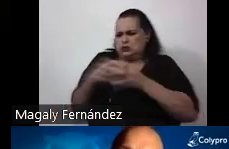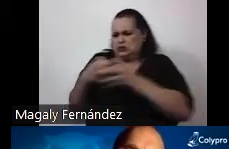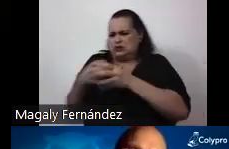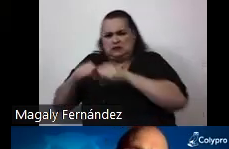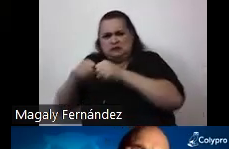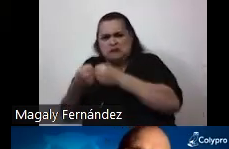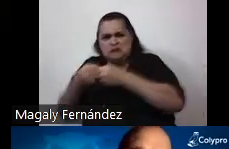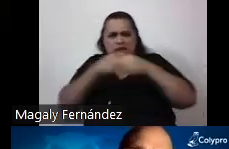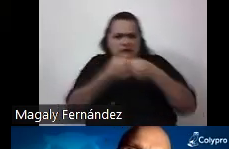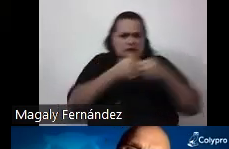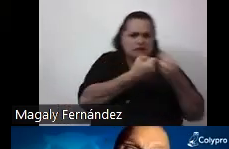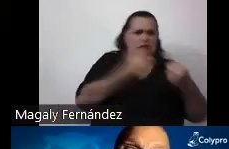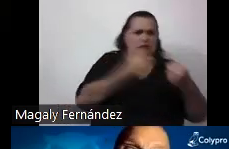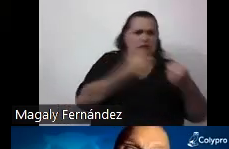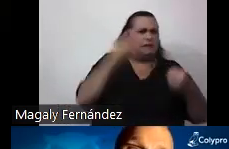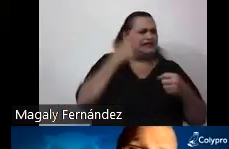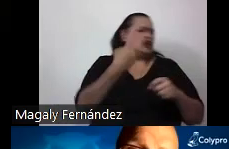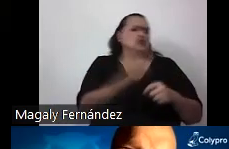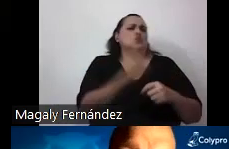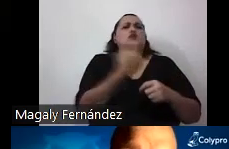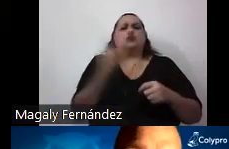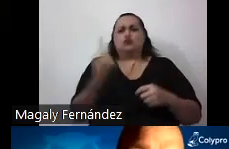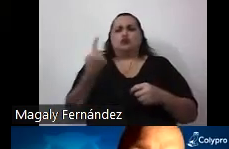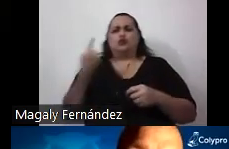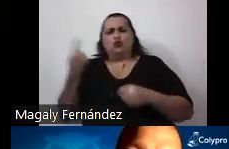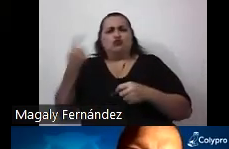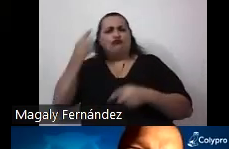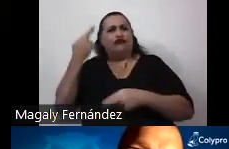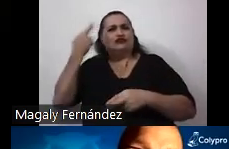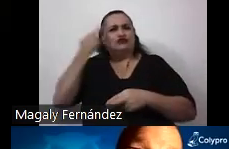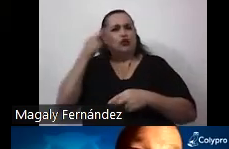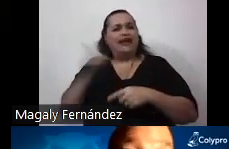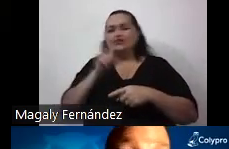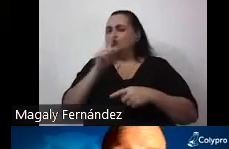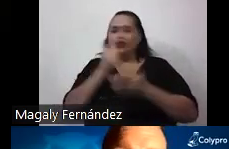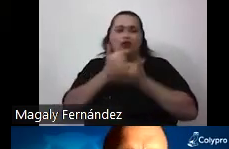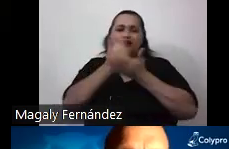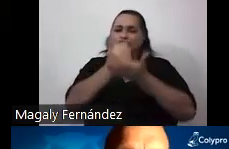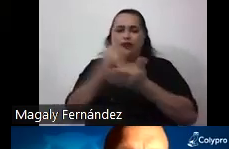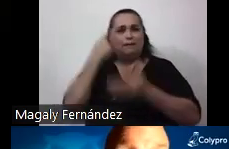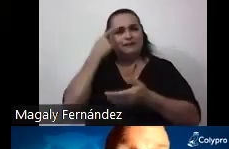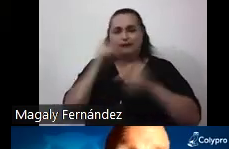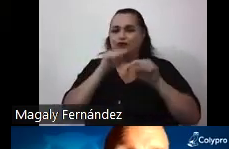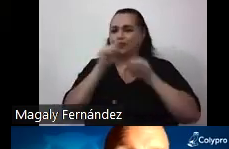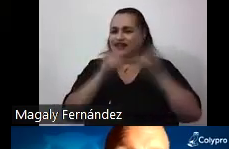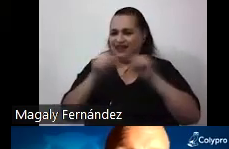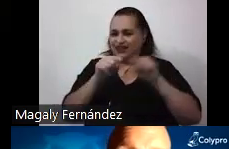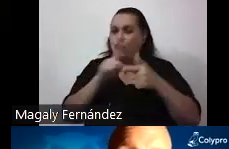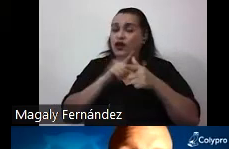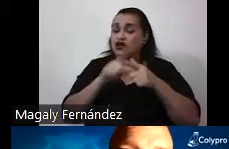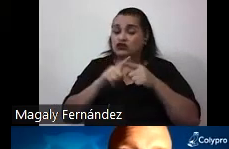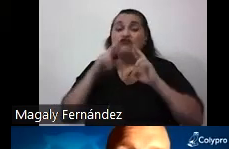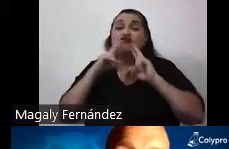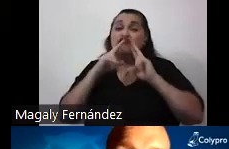extremen las posiciones y eso no ayuda al pensamiento crítico entonces la respuesta es que como esto es